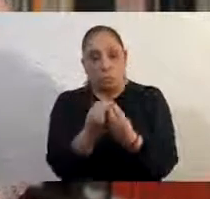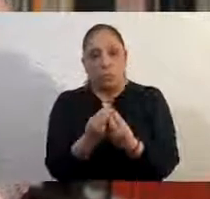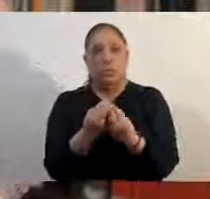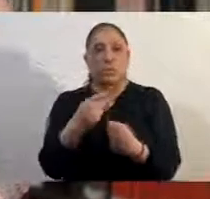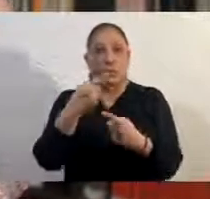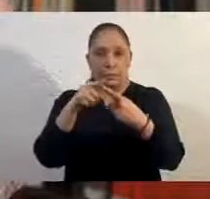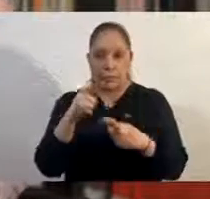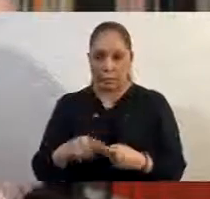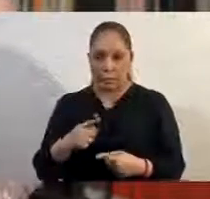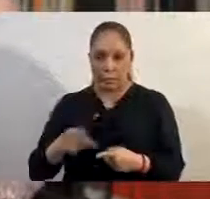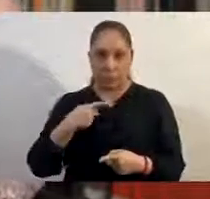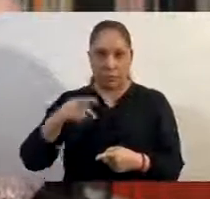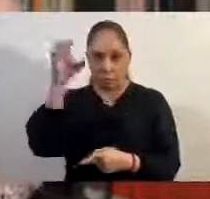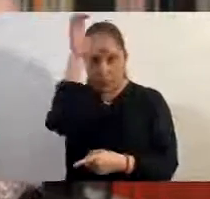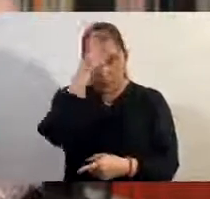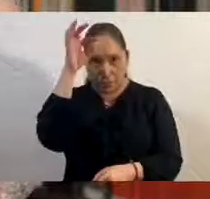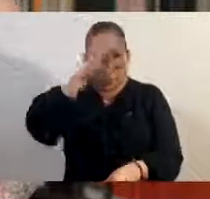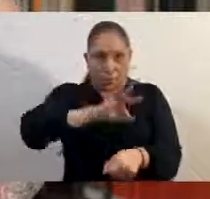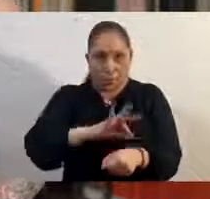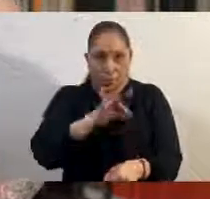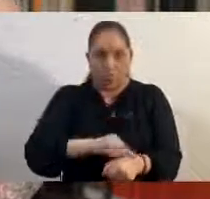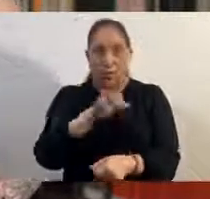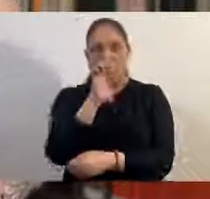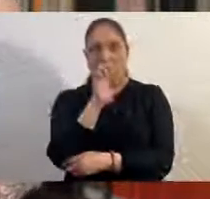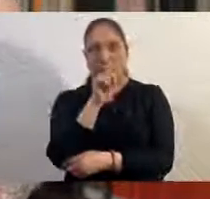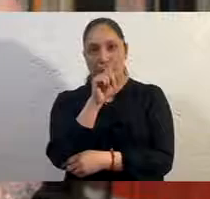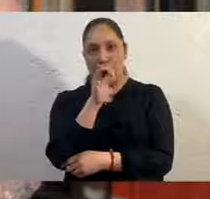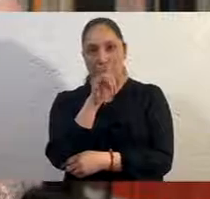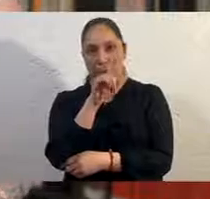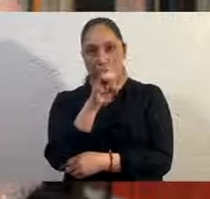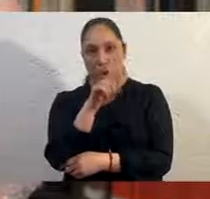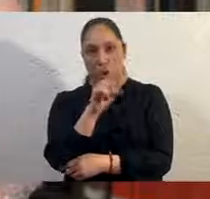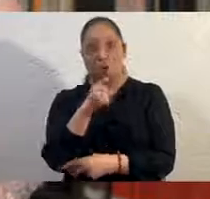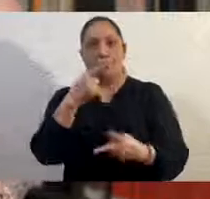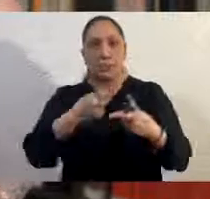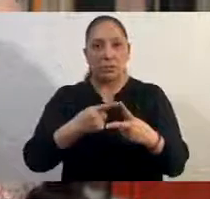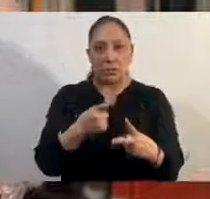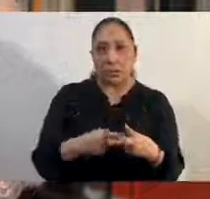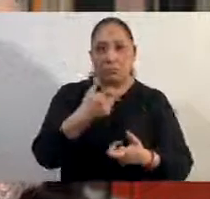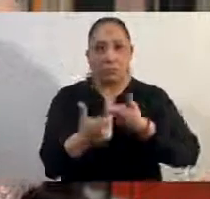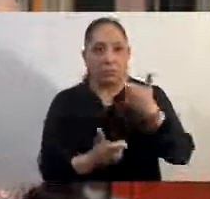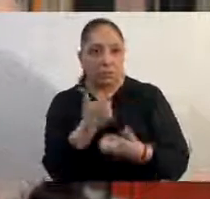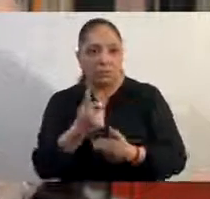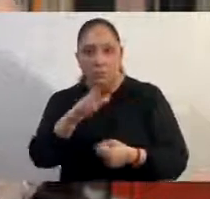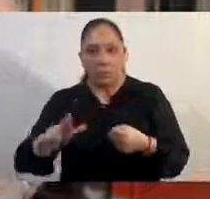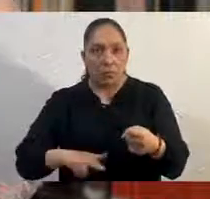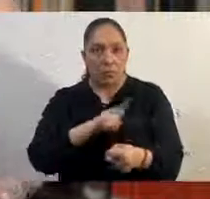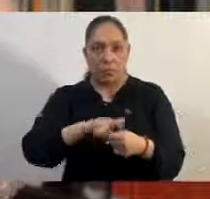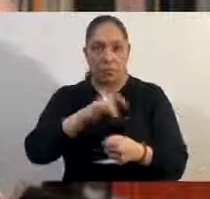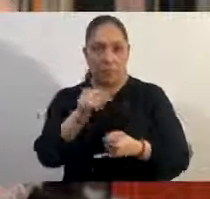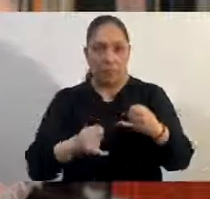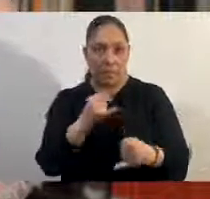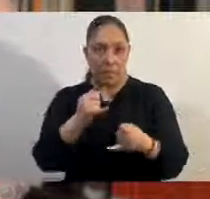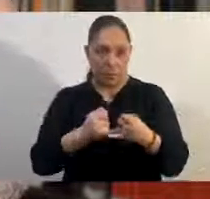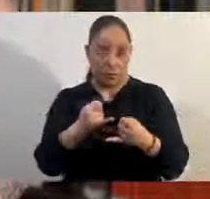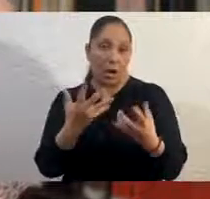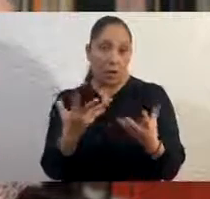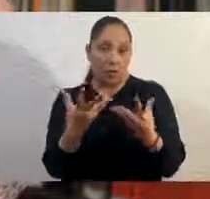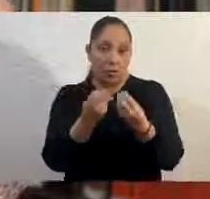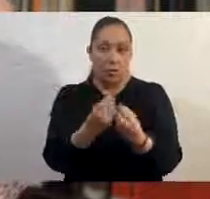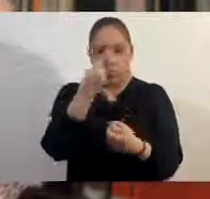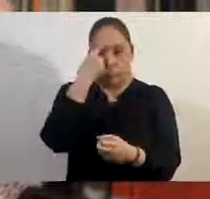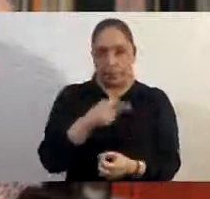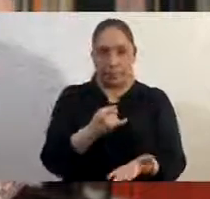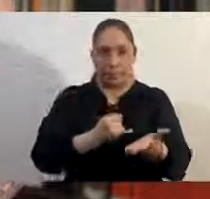científicos, médicos, epidemiólogos, matemáticos, economistas nacionales e internacionales para tomar las mejores